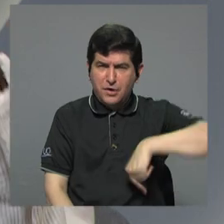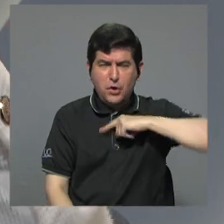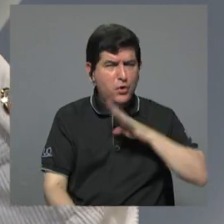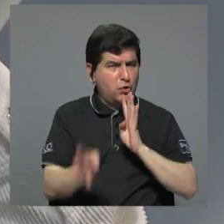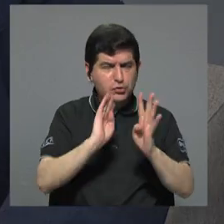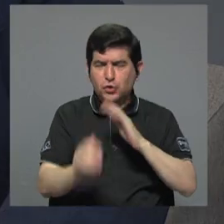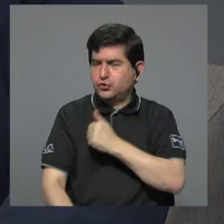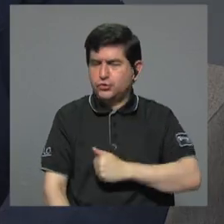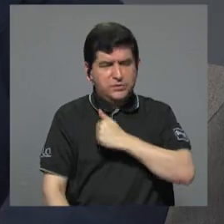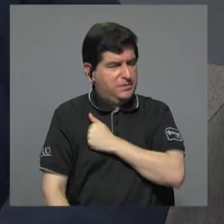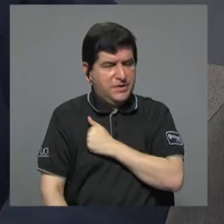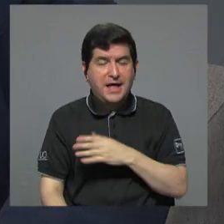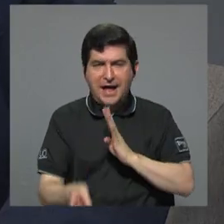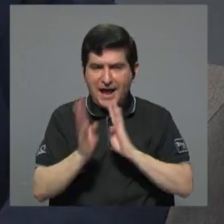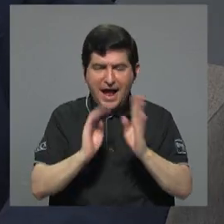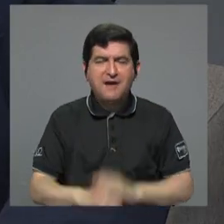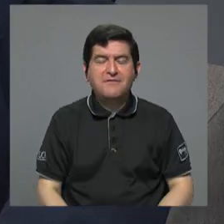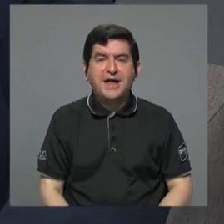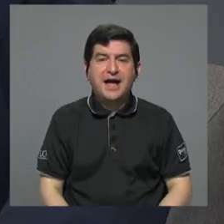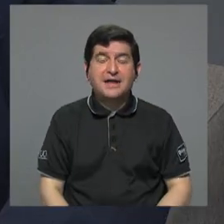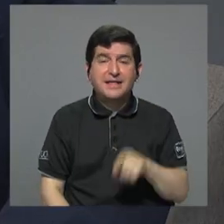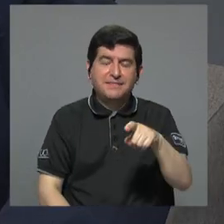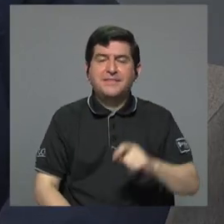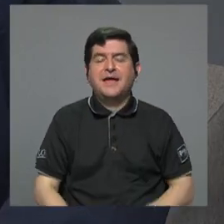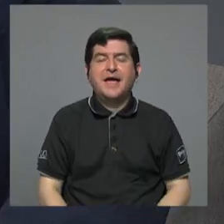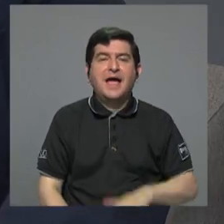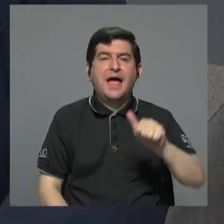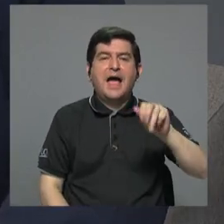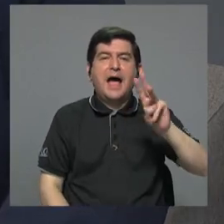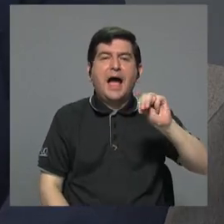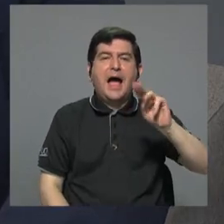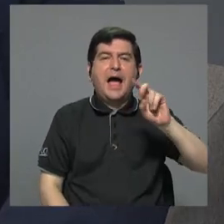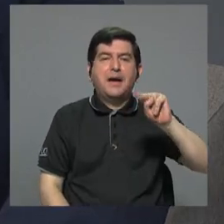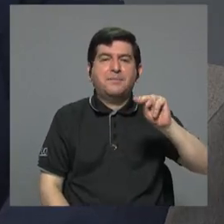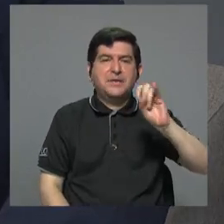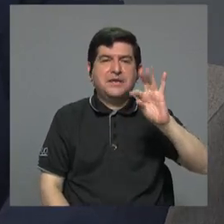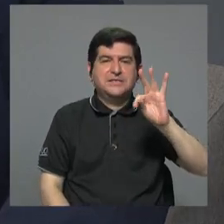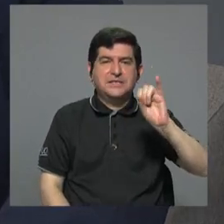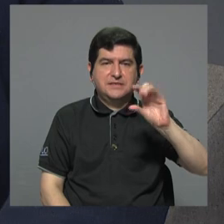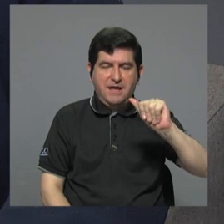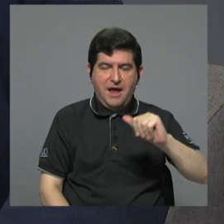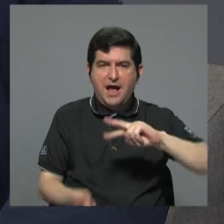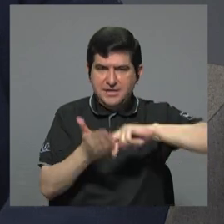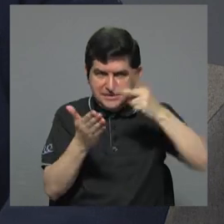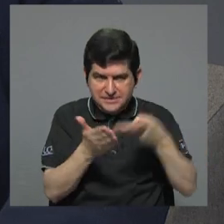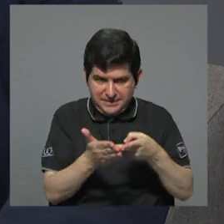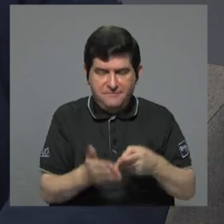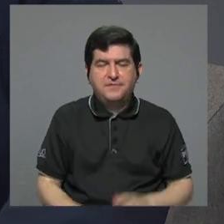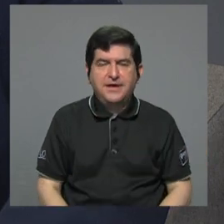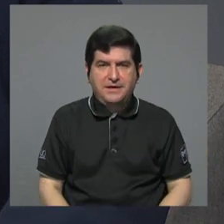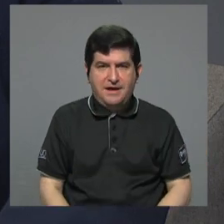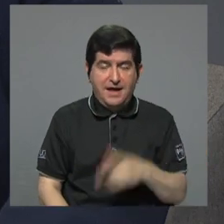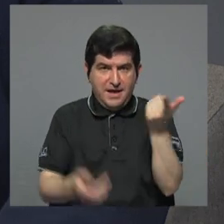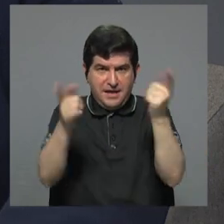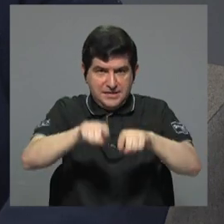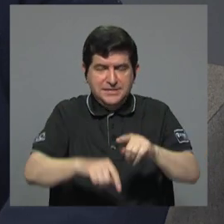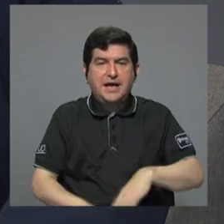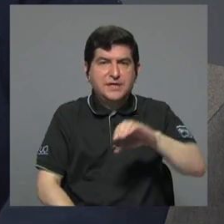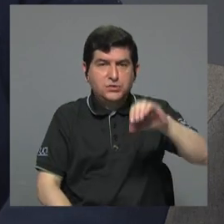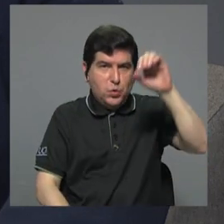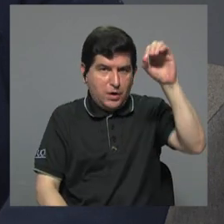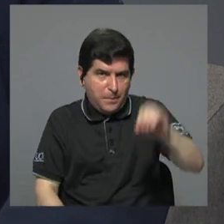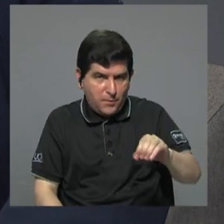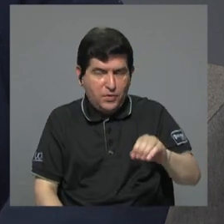hablado de condonaciones, nosotros hemos hablado de amnistías. Y las amnistías significa hacer una amnistía a las tasas de